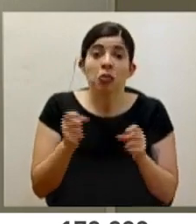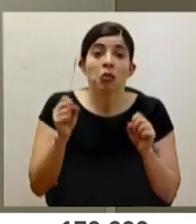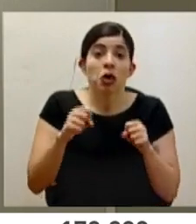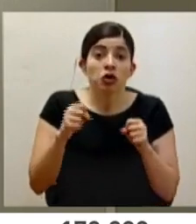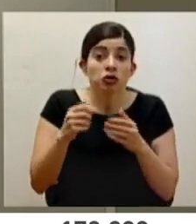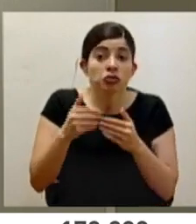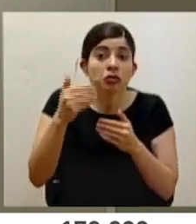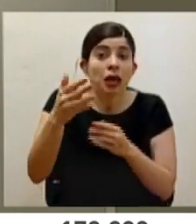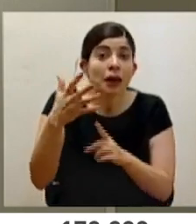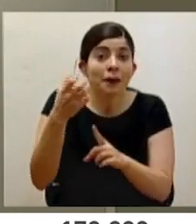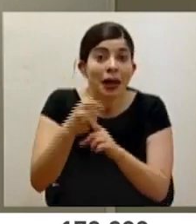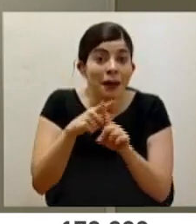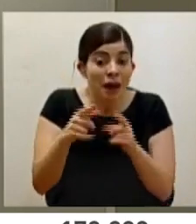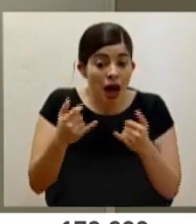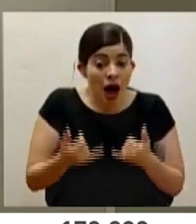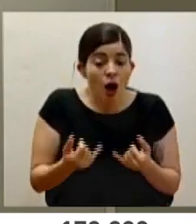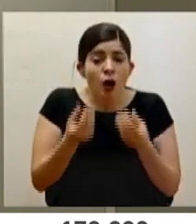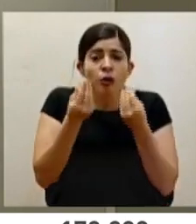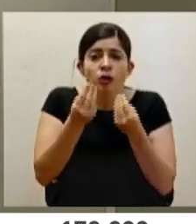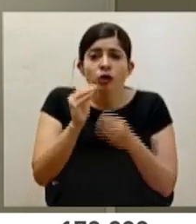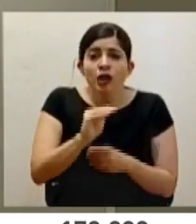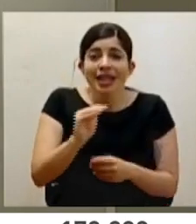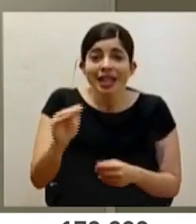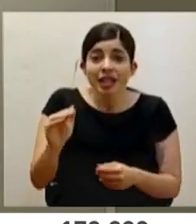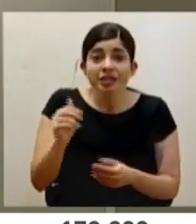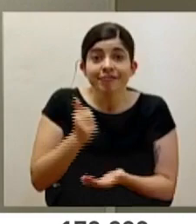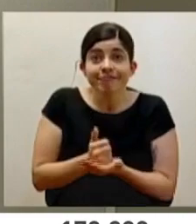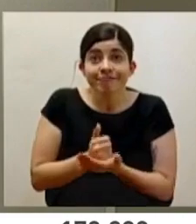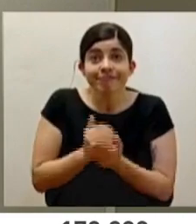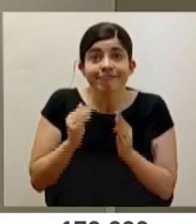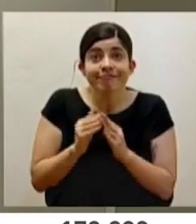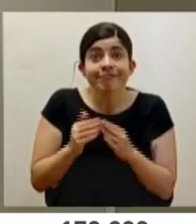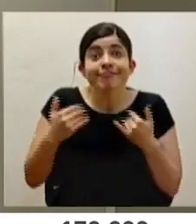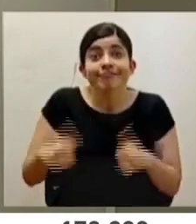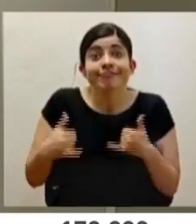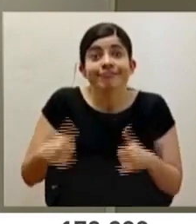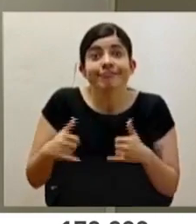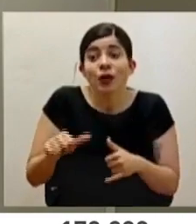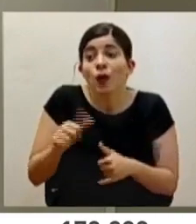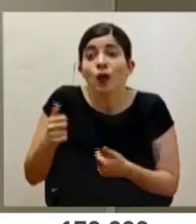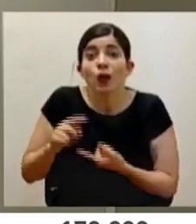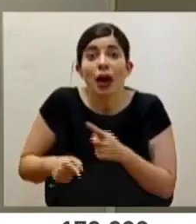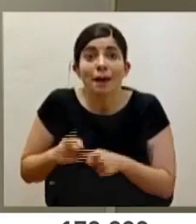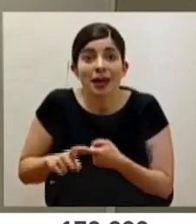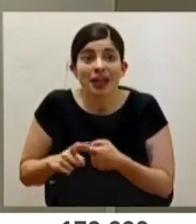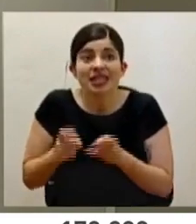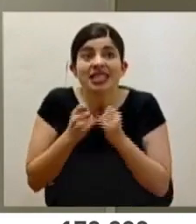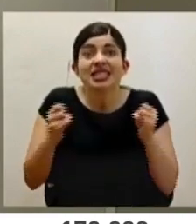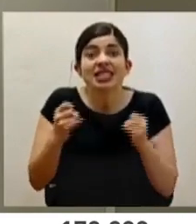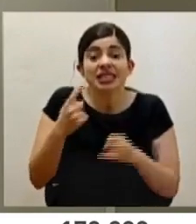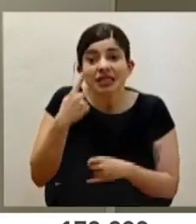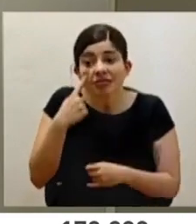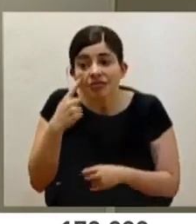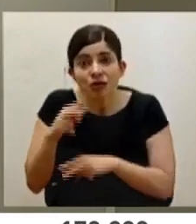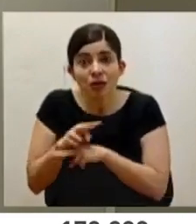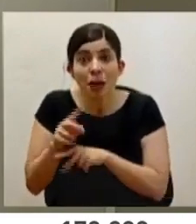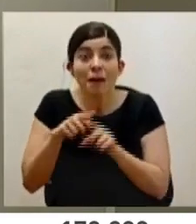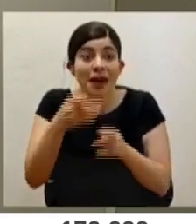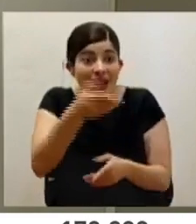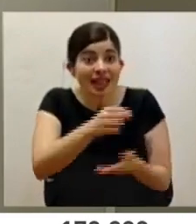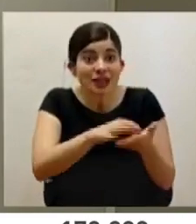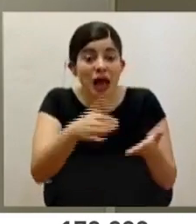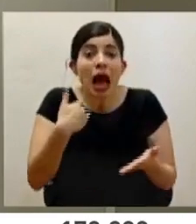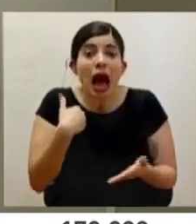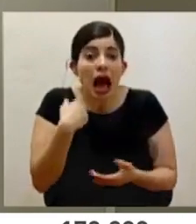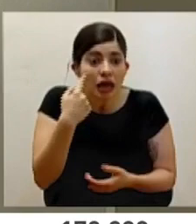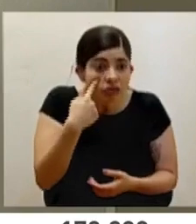impacto, sin embargo, recordemos, muchos de los niños más bien estaban en las casas jugando con otros amiguitos sin supervisión, en los centros educativos tienen